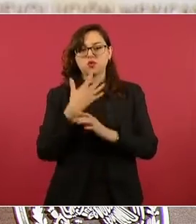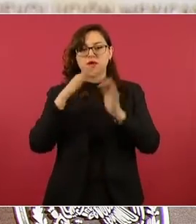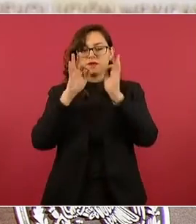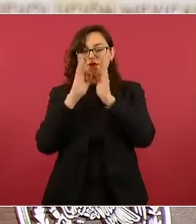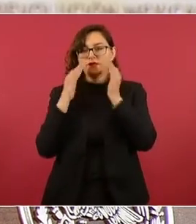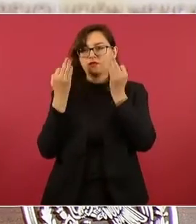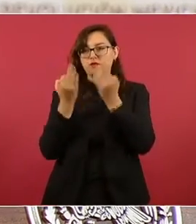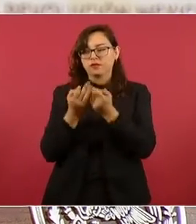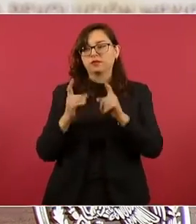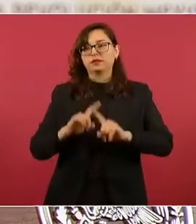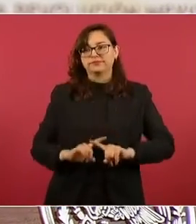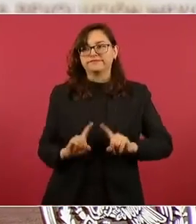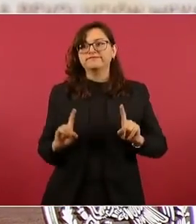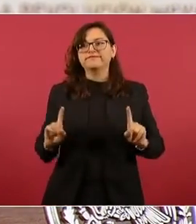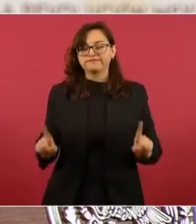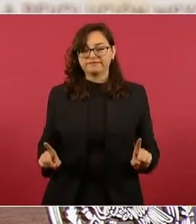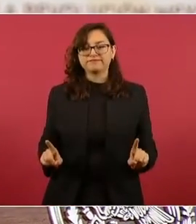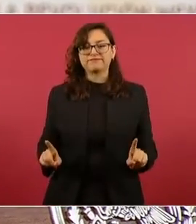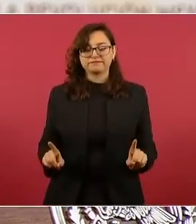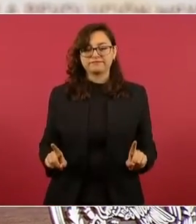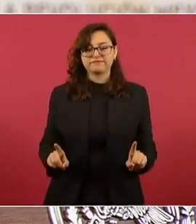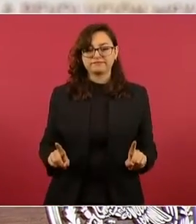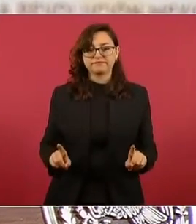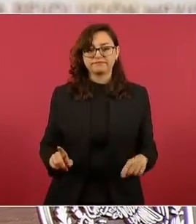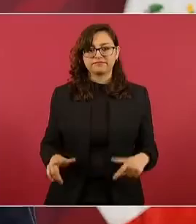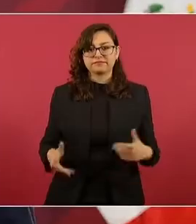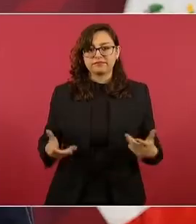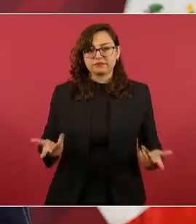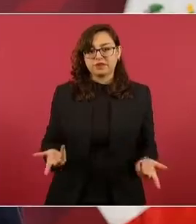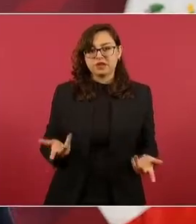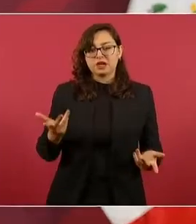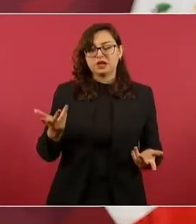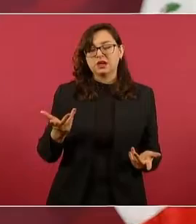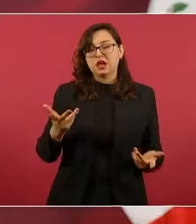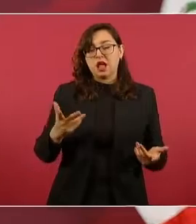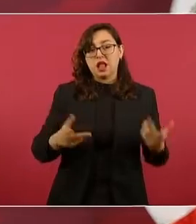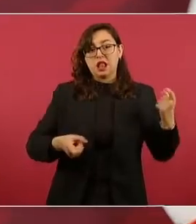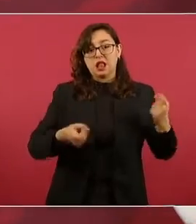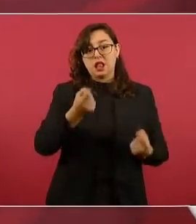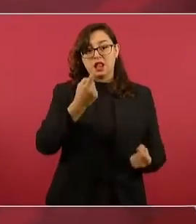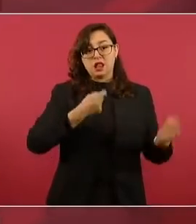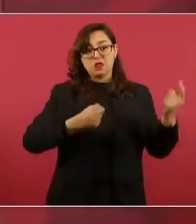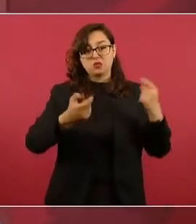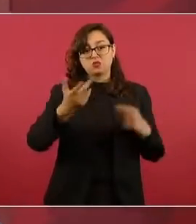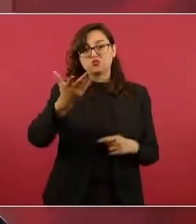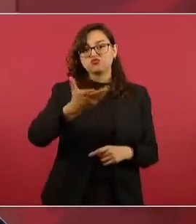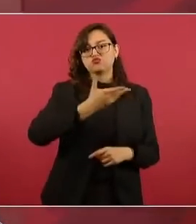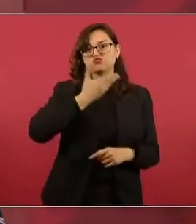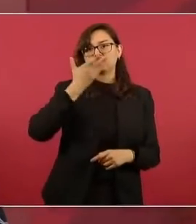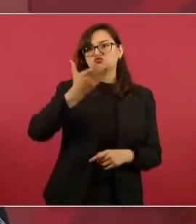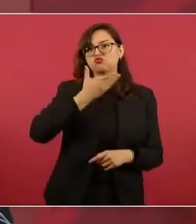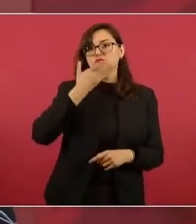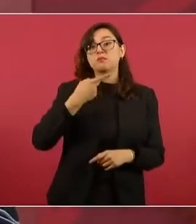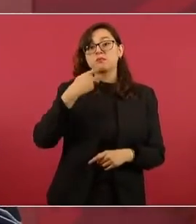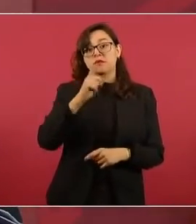que son tiempos, que no sólo era la costumbre, sino que era hasta legal